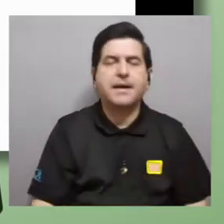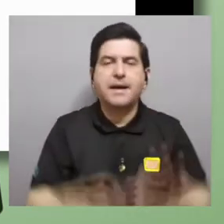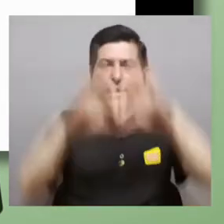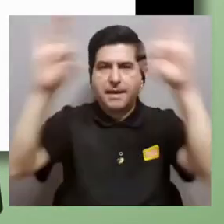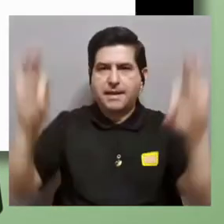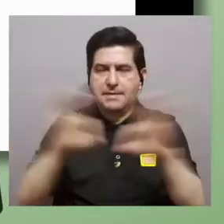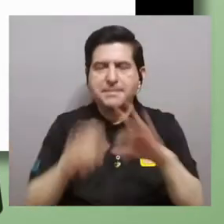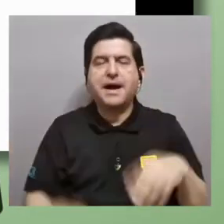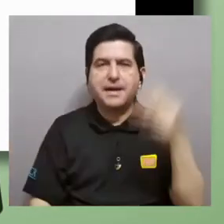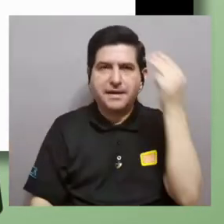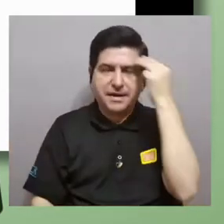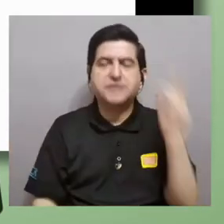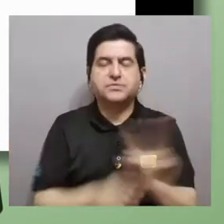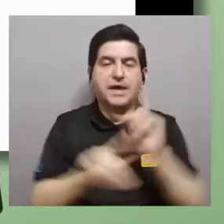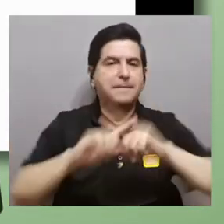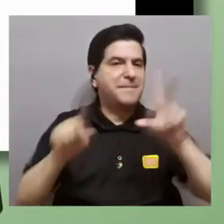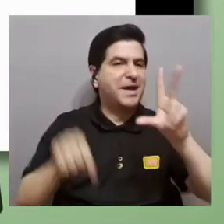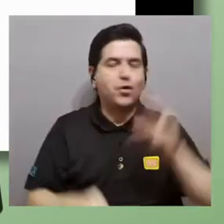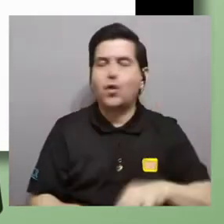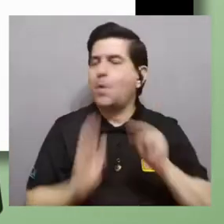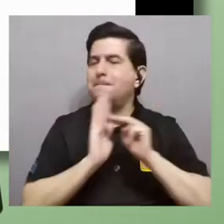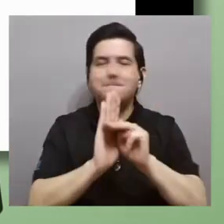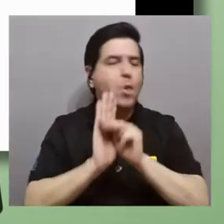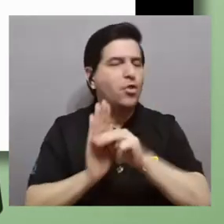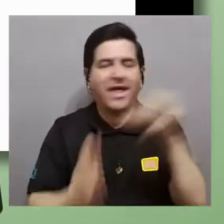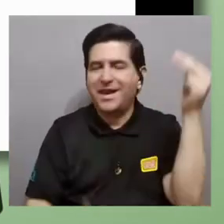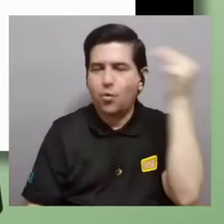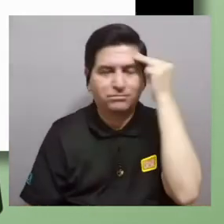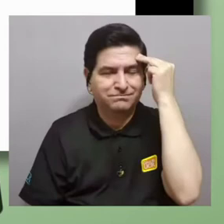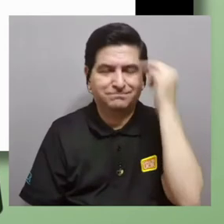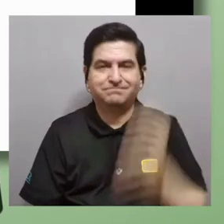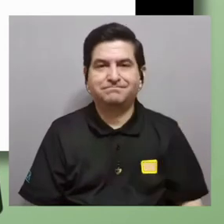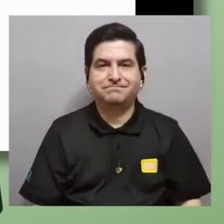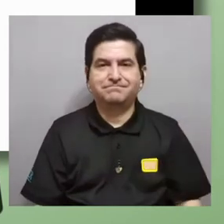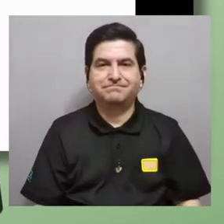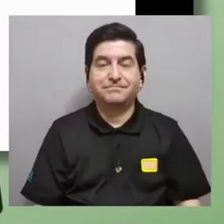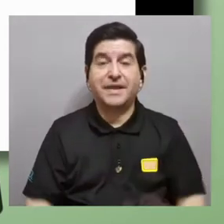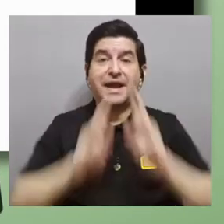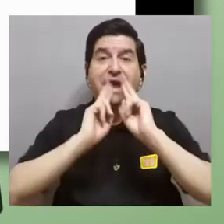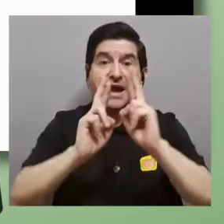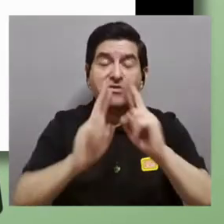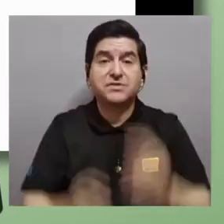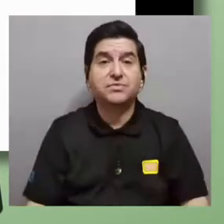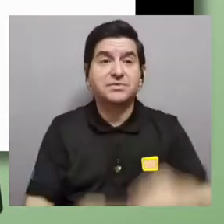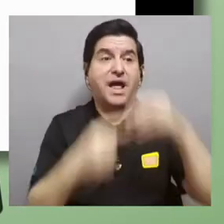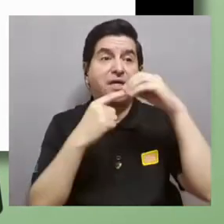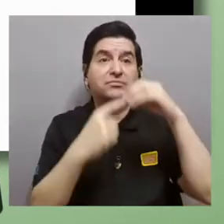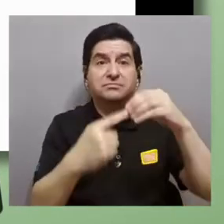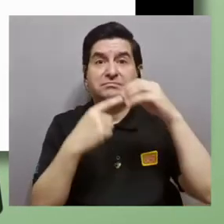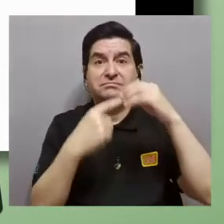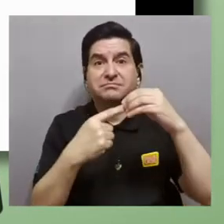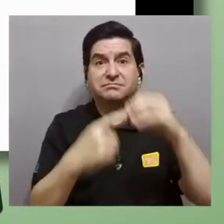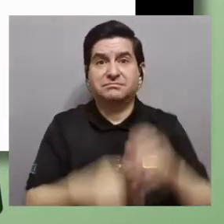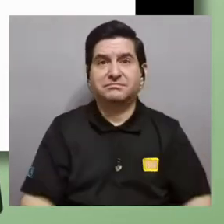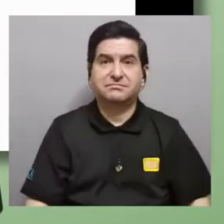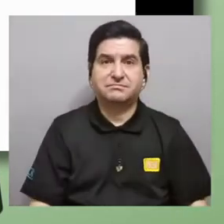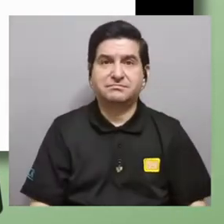mentales son las que usan y no usan modelos mentales la consecuencia fundamental de esto